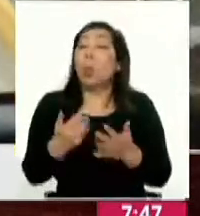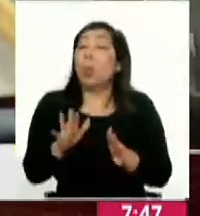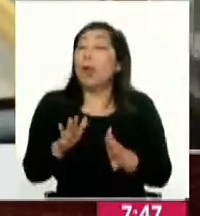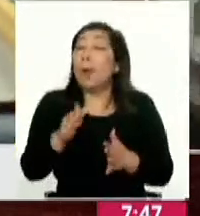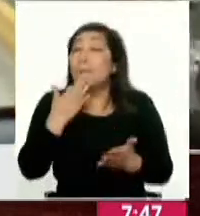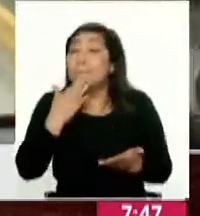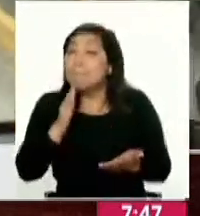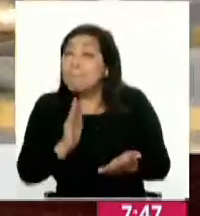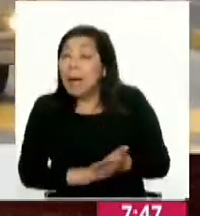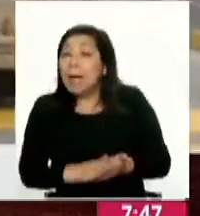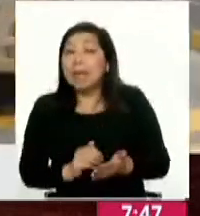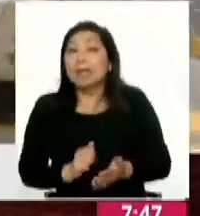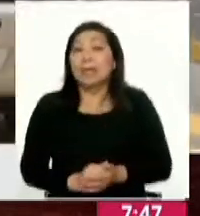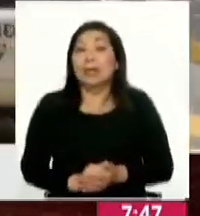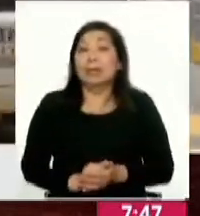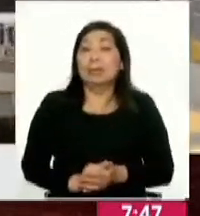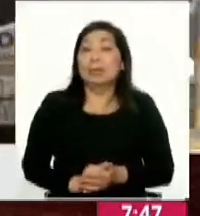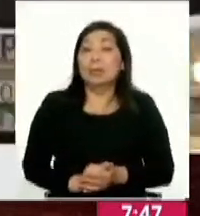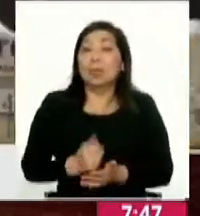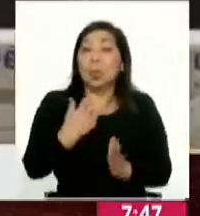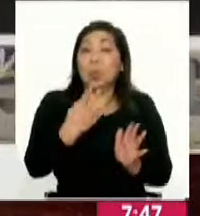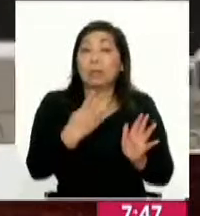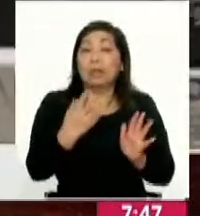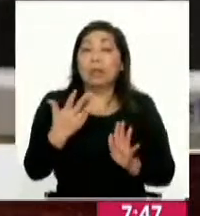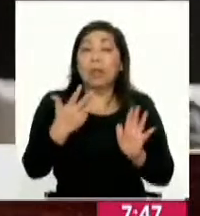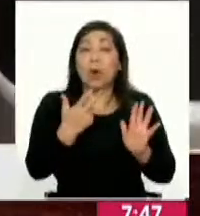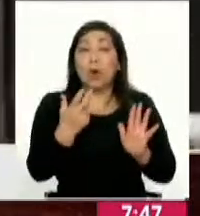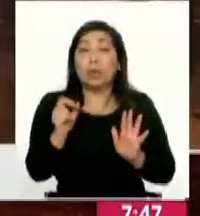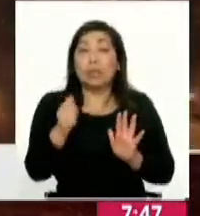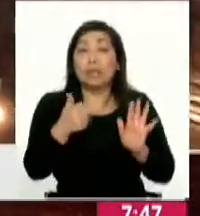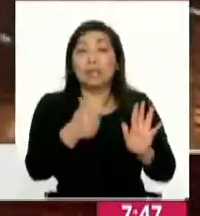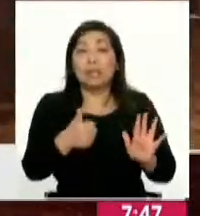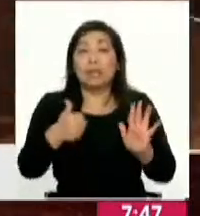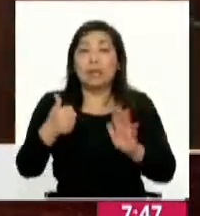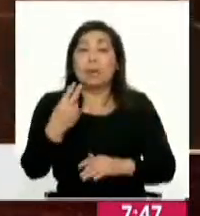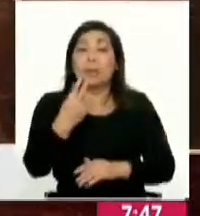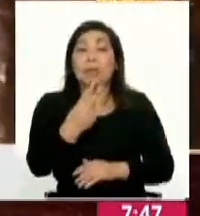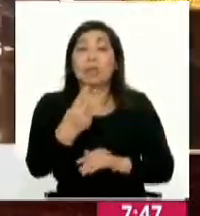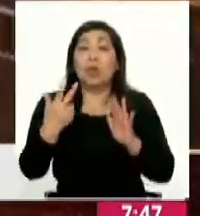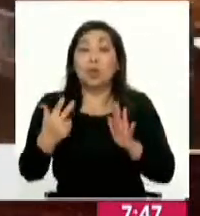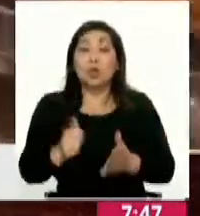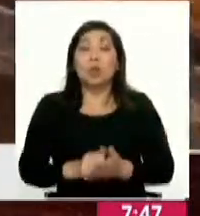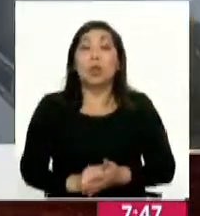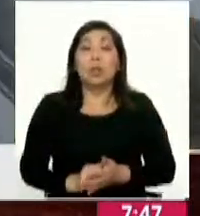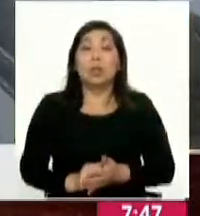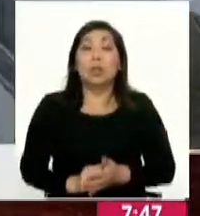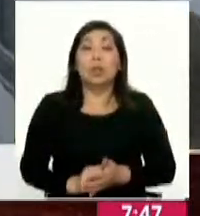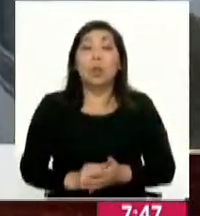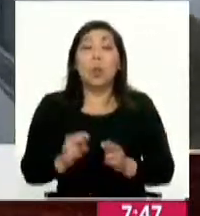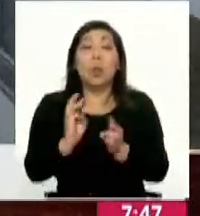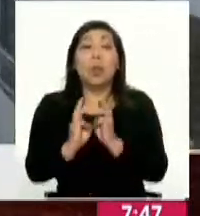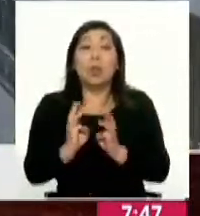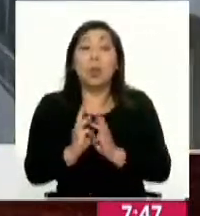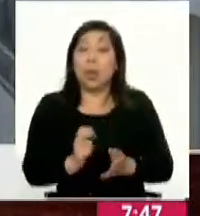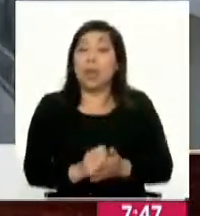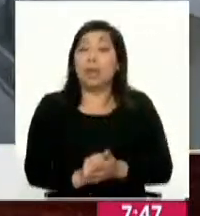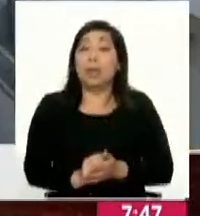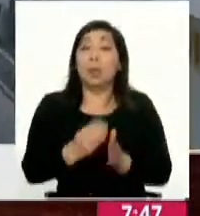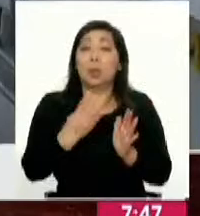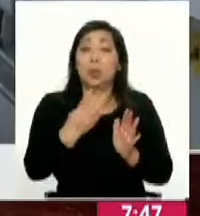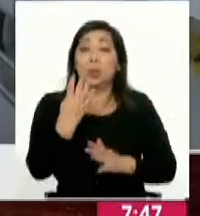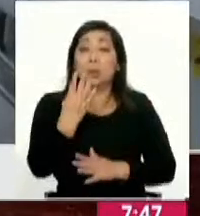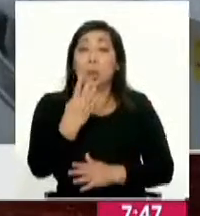falla y poder atenderlos el 938-806628 el whatsapp de igual manera